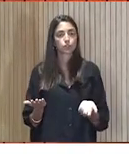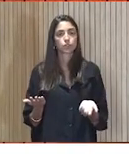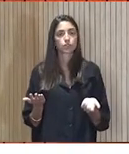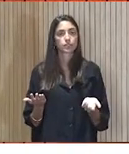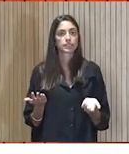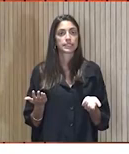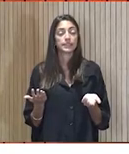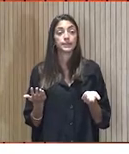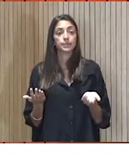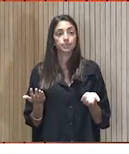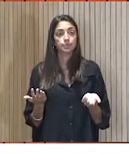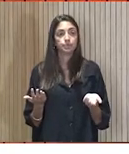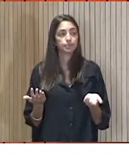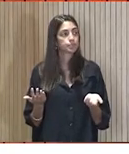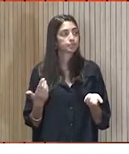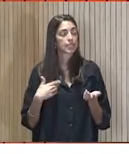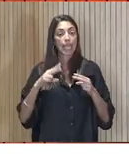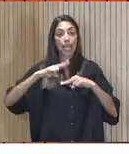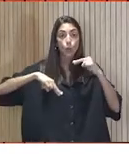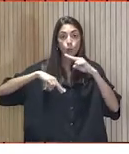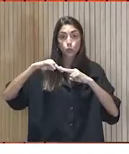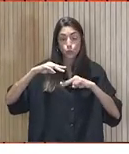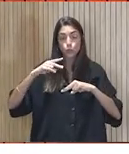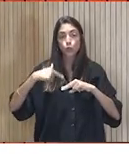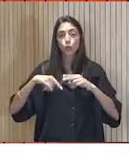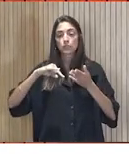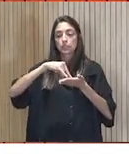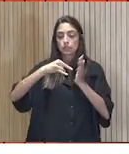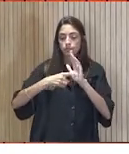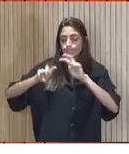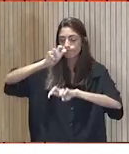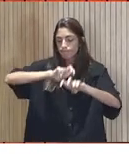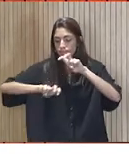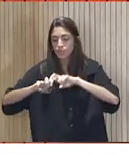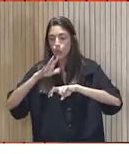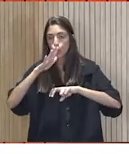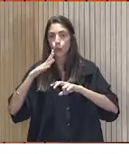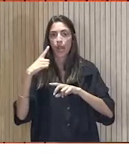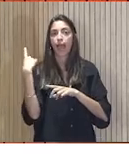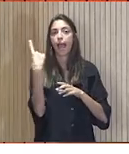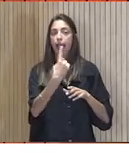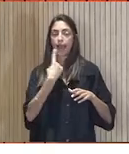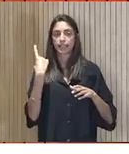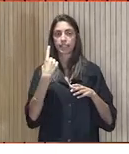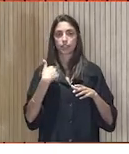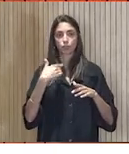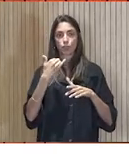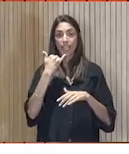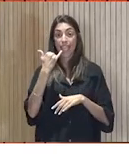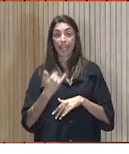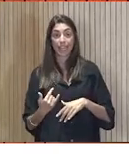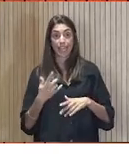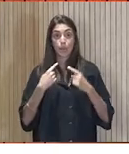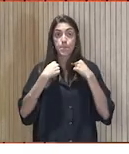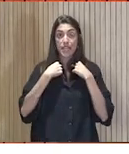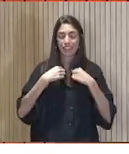La propia construcción se ha buscado un sistema de construcción Que te aísla muy bien No pierdes energía Tiene